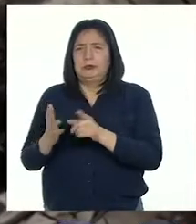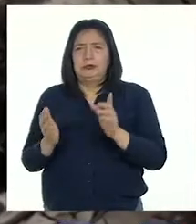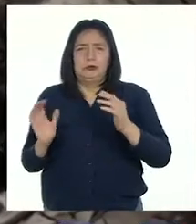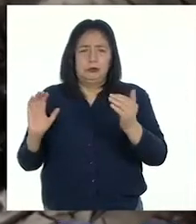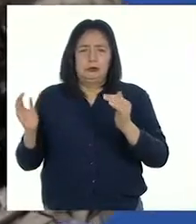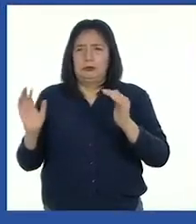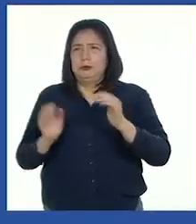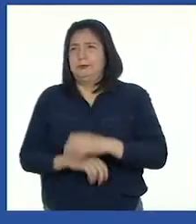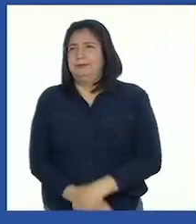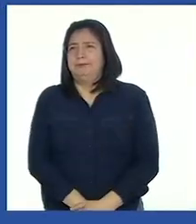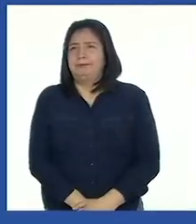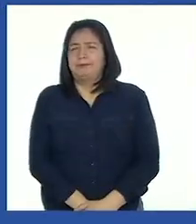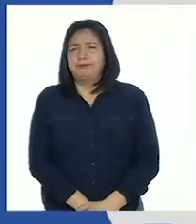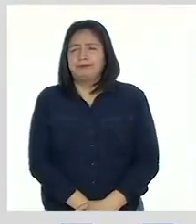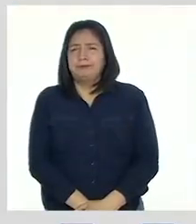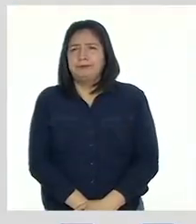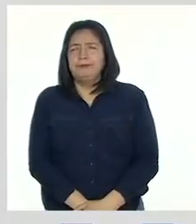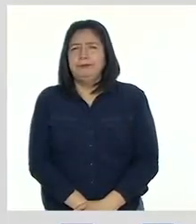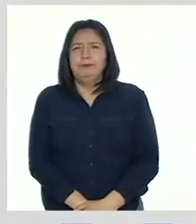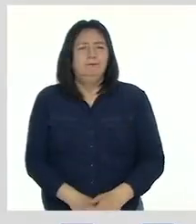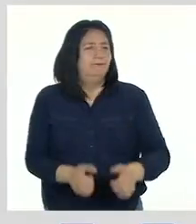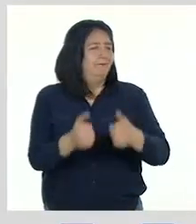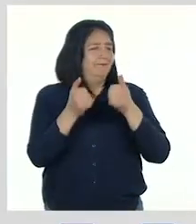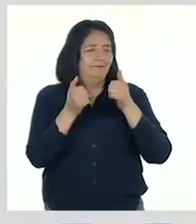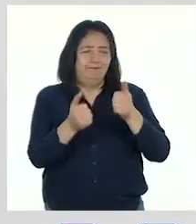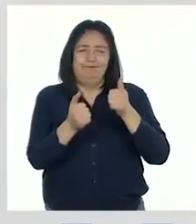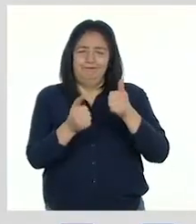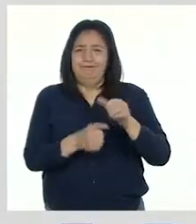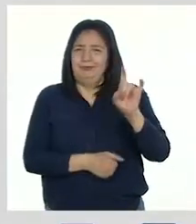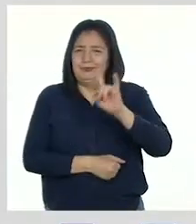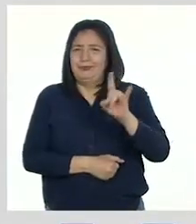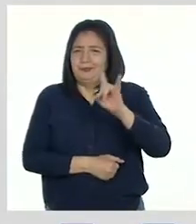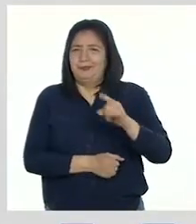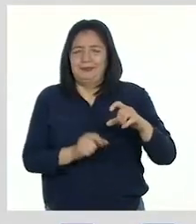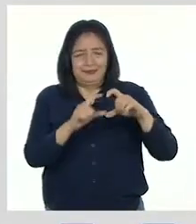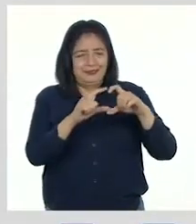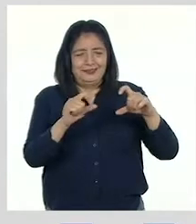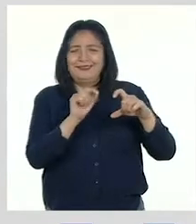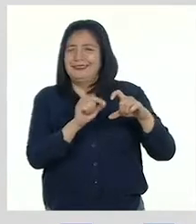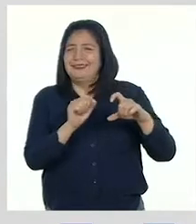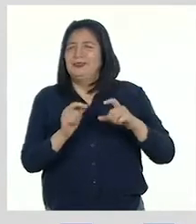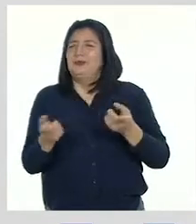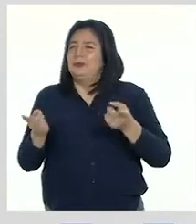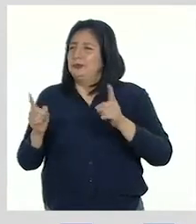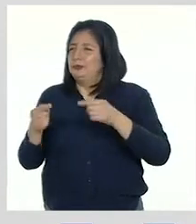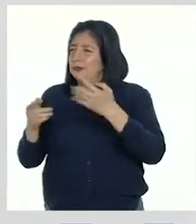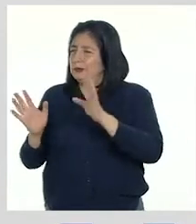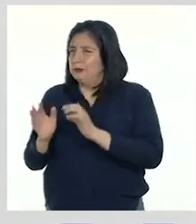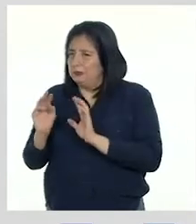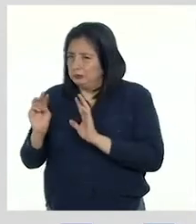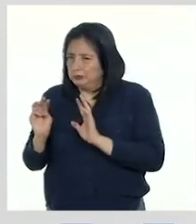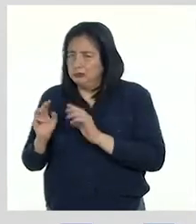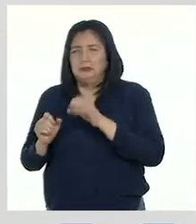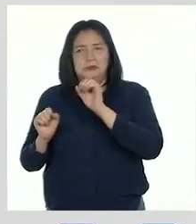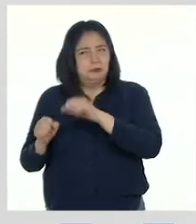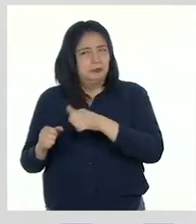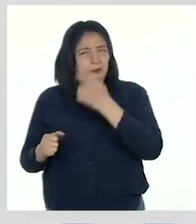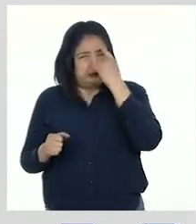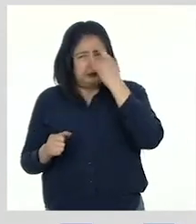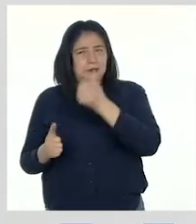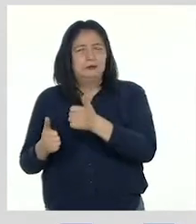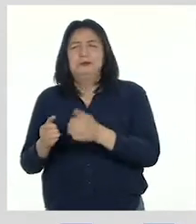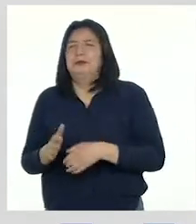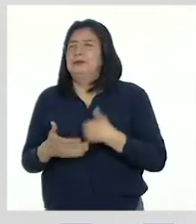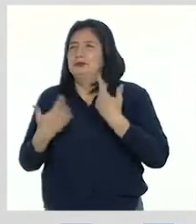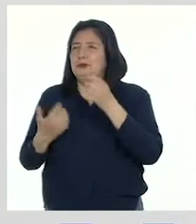y compararlos. ¡Qué bueno es usar esos comentarios en los productos cuando una estrategia les parece